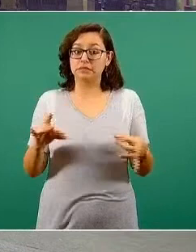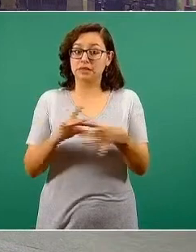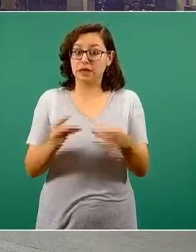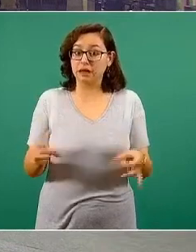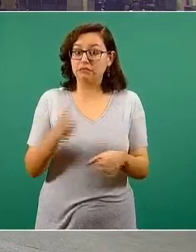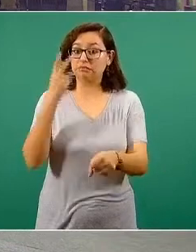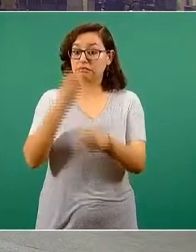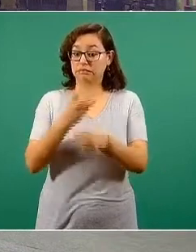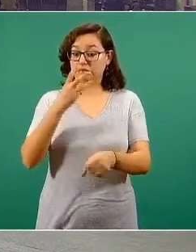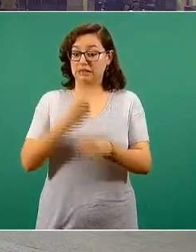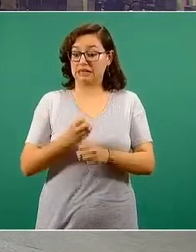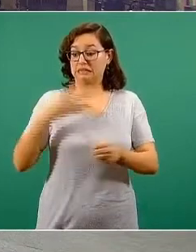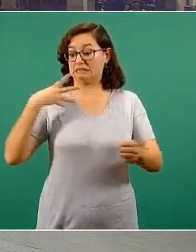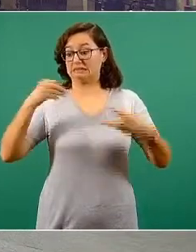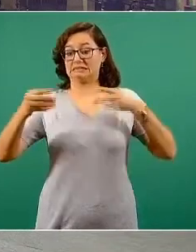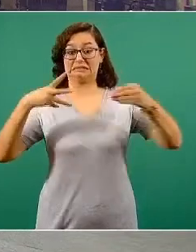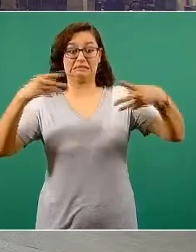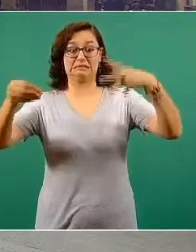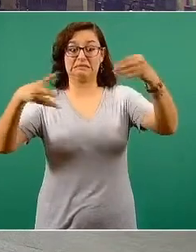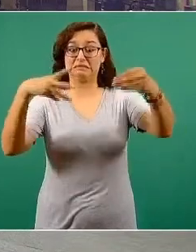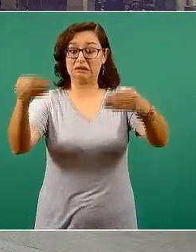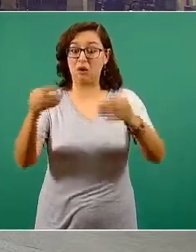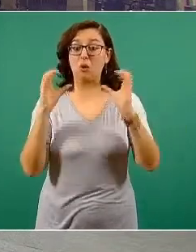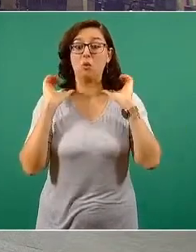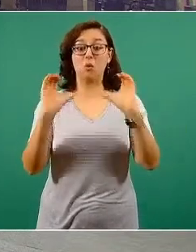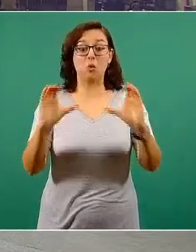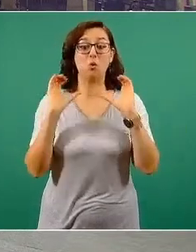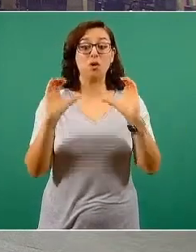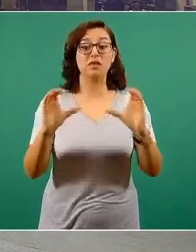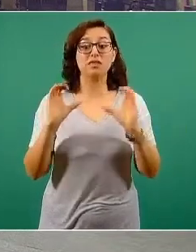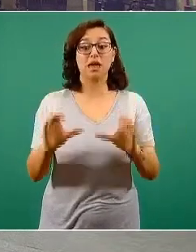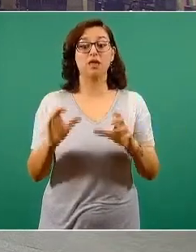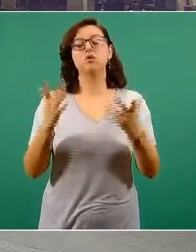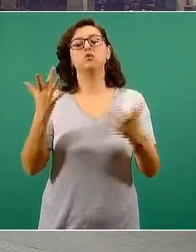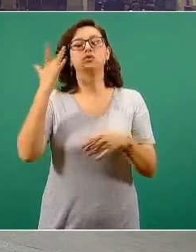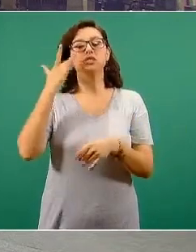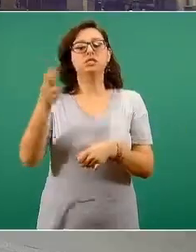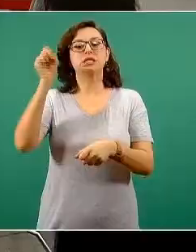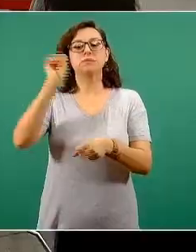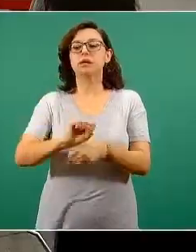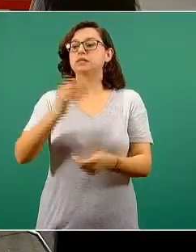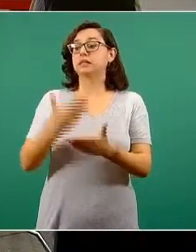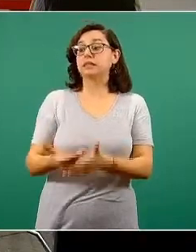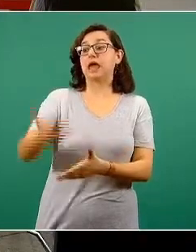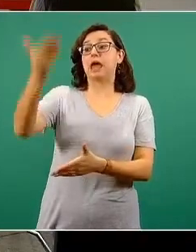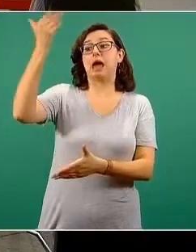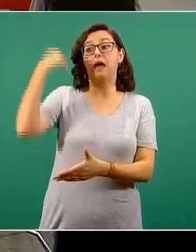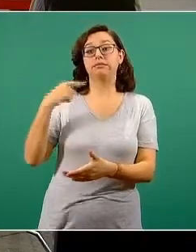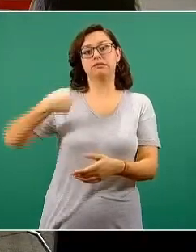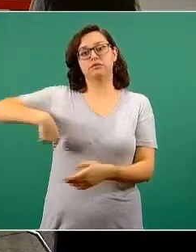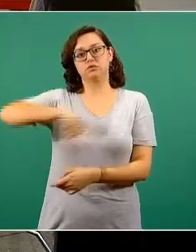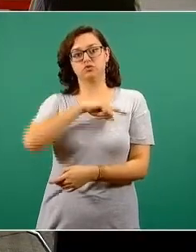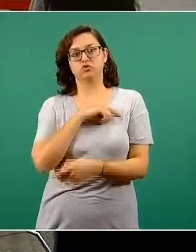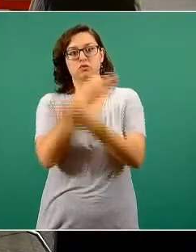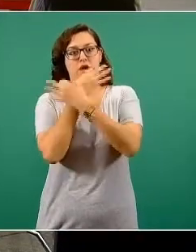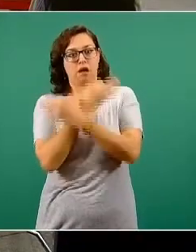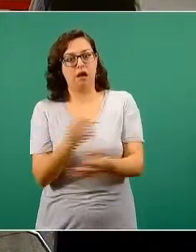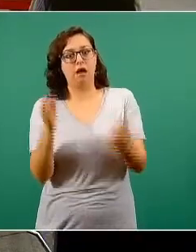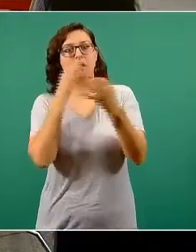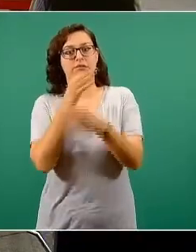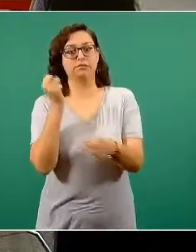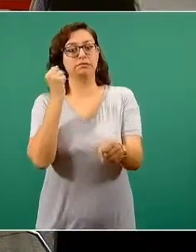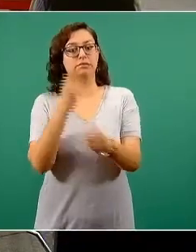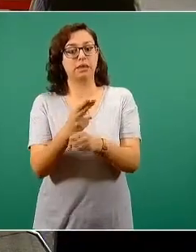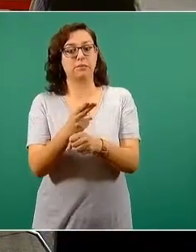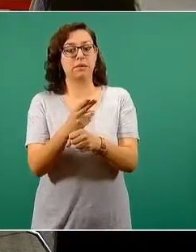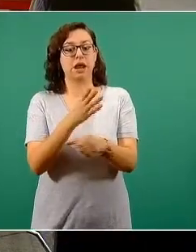que habíamos alertado o advertido desde antes de la Semana Mayor, desde la Semana Santa. La razón es, cuando lo